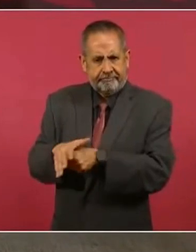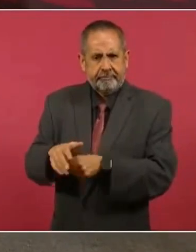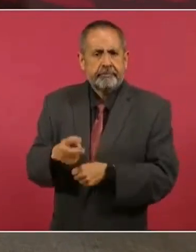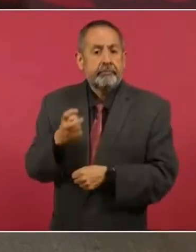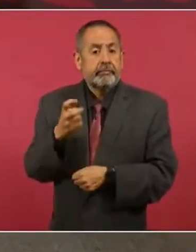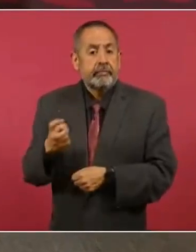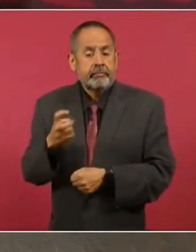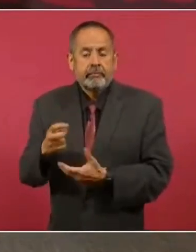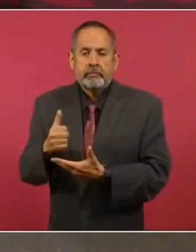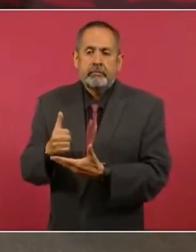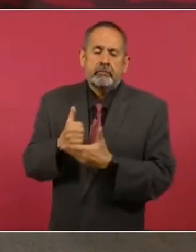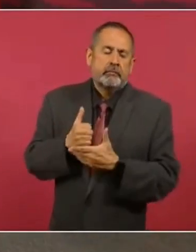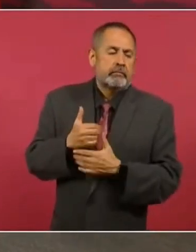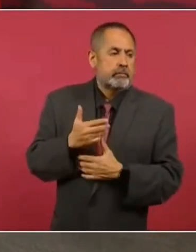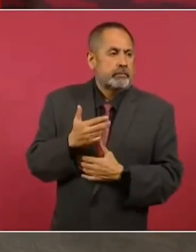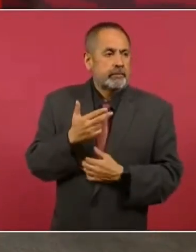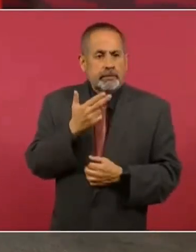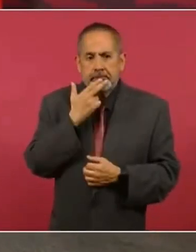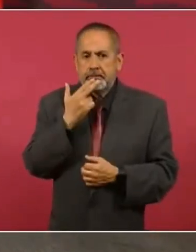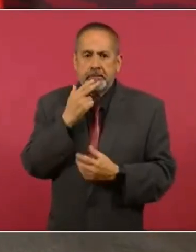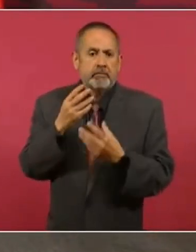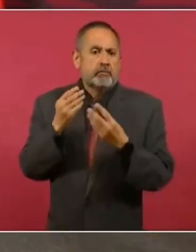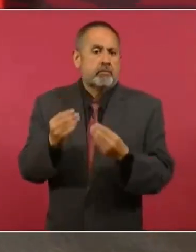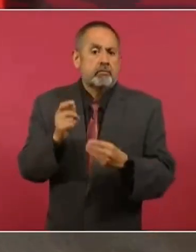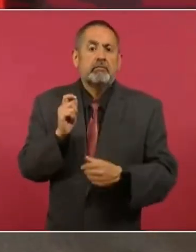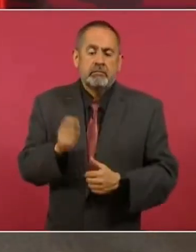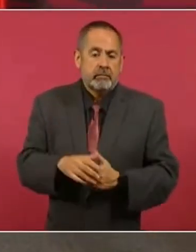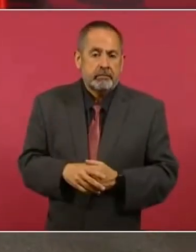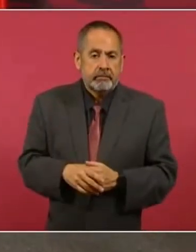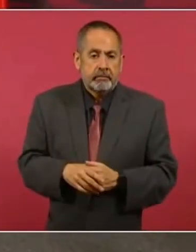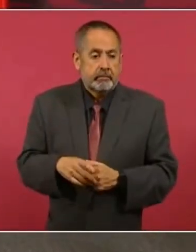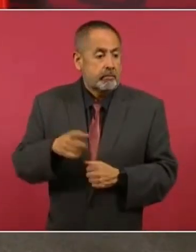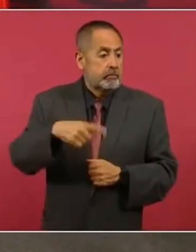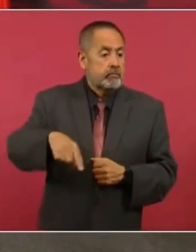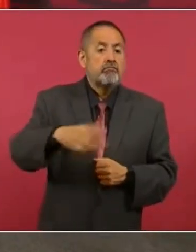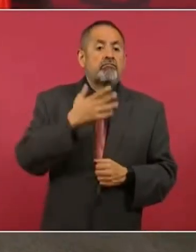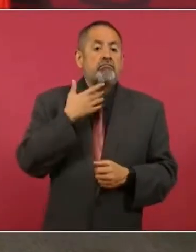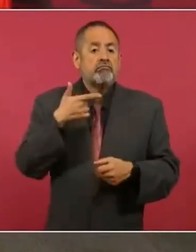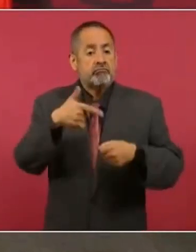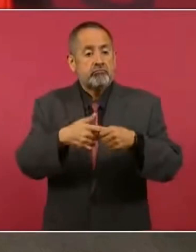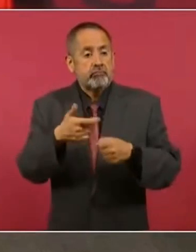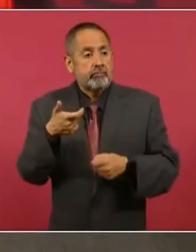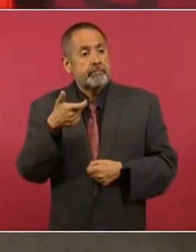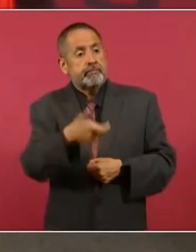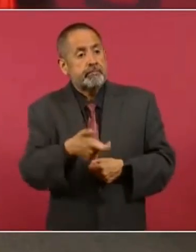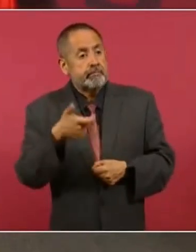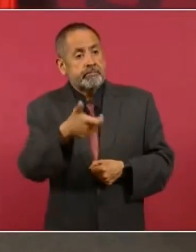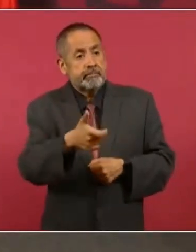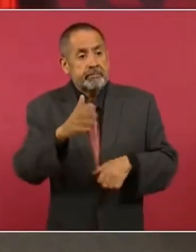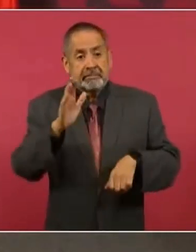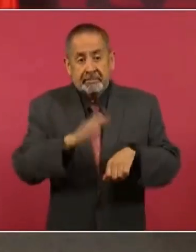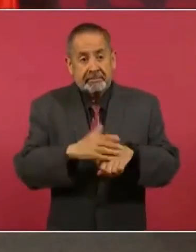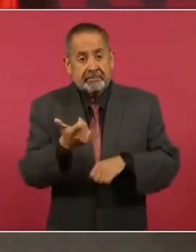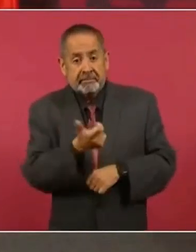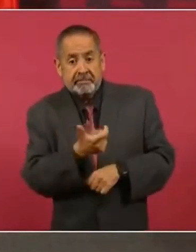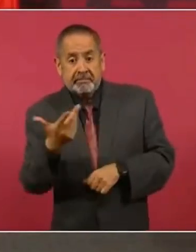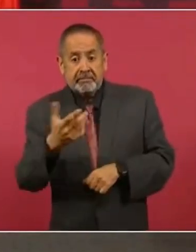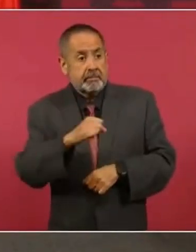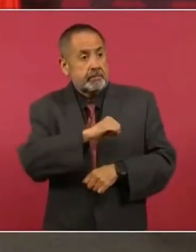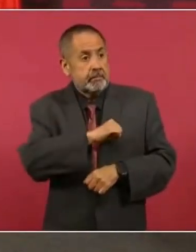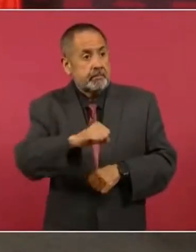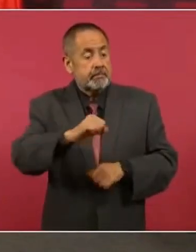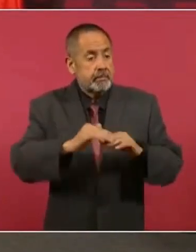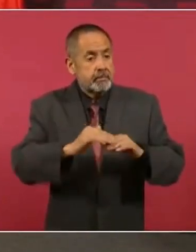ayudado a que no aumenten los precios de los